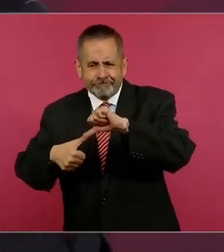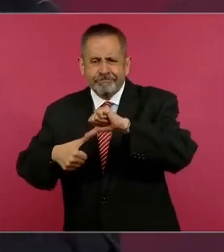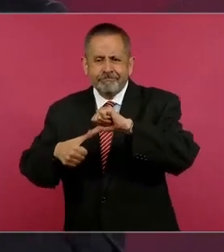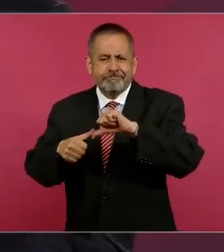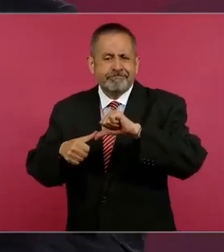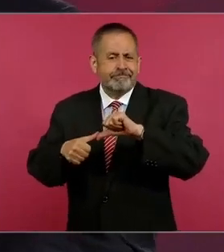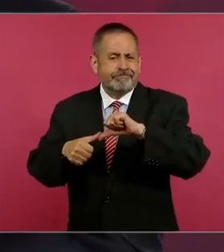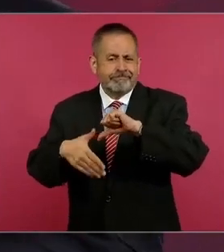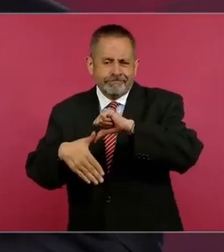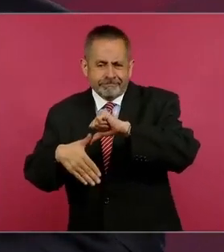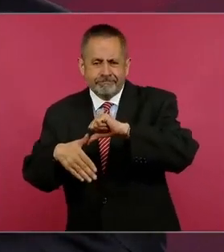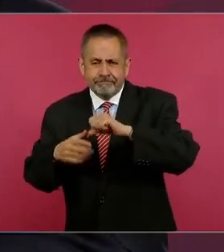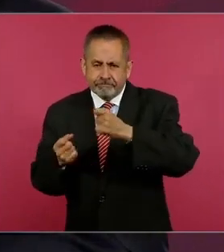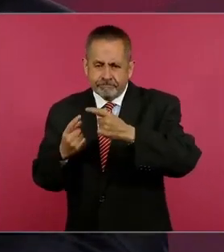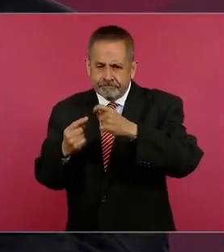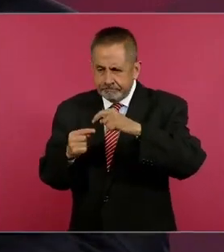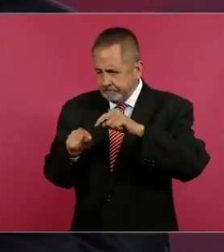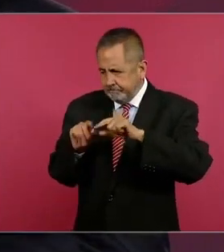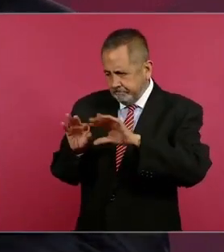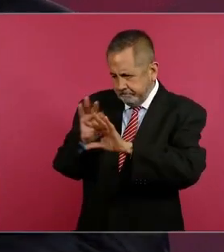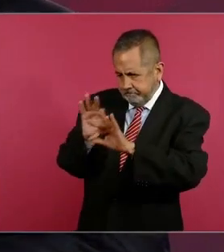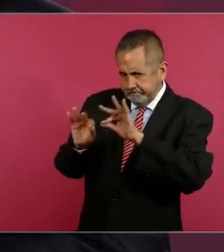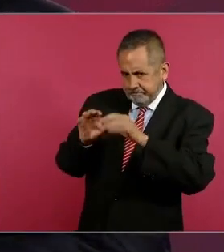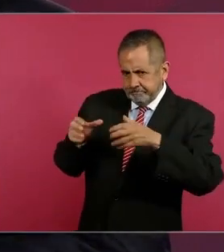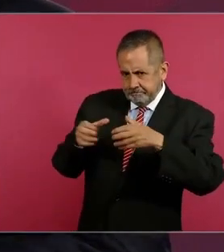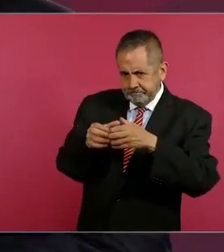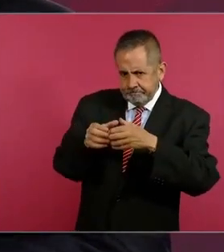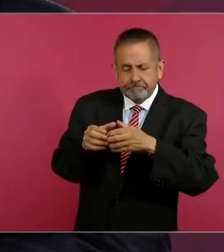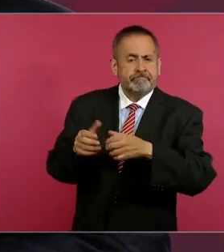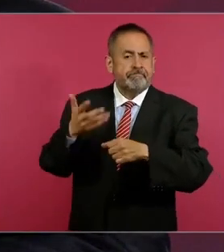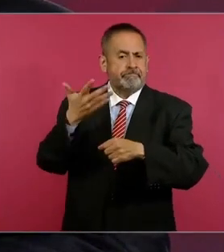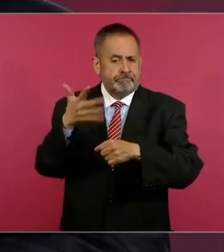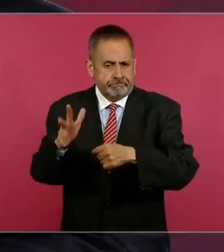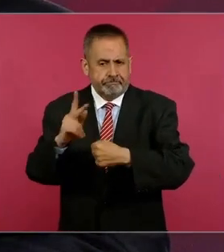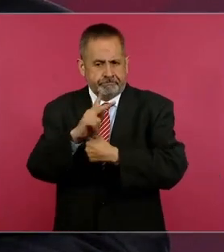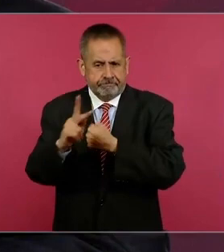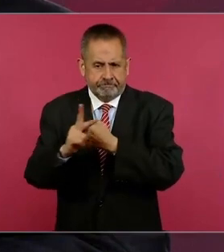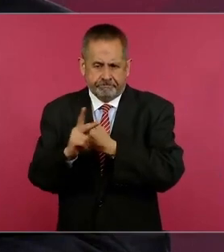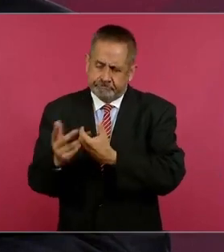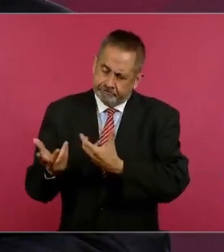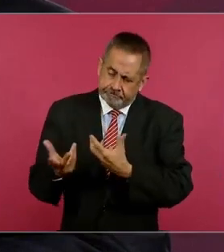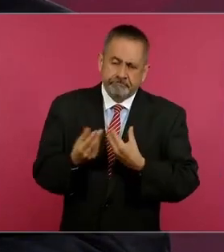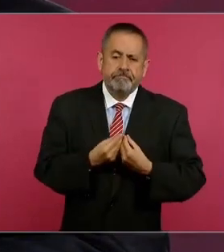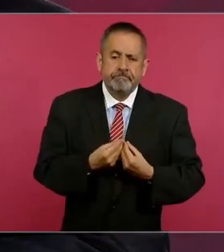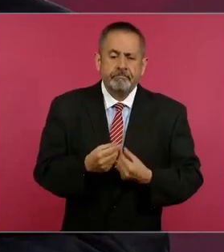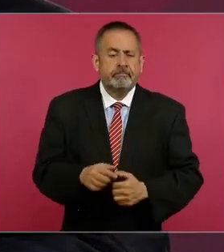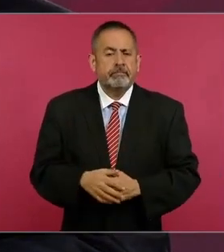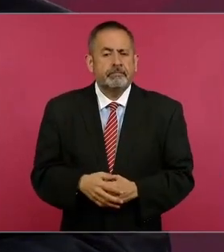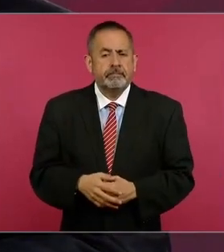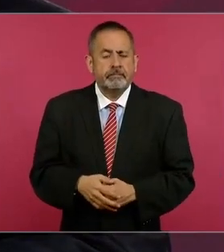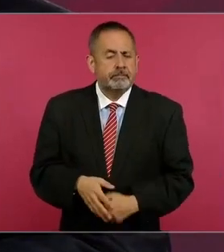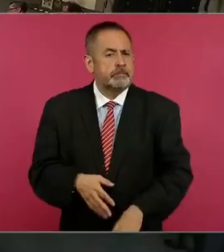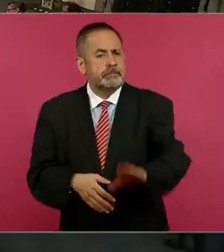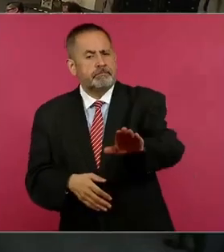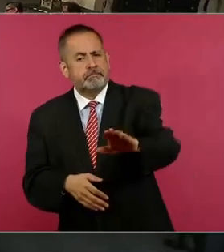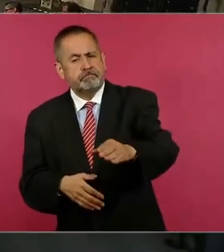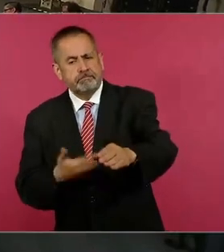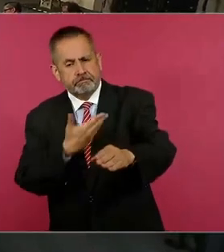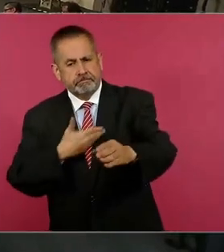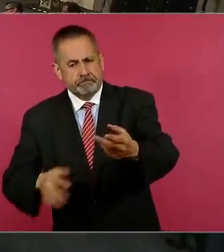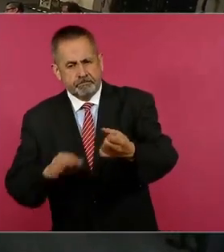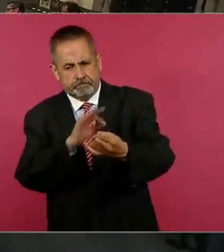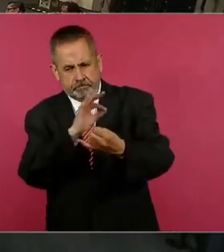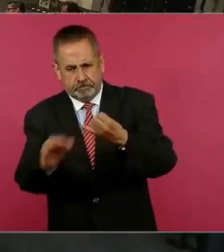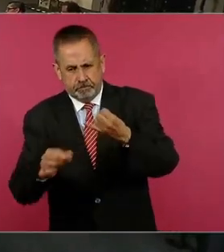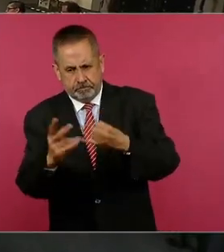y también de Sudamérica. Presidente, ya nada más para terminar un